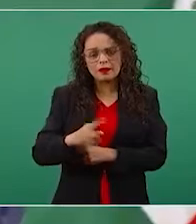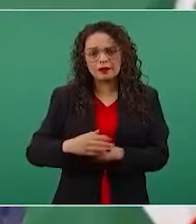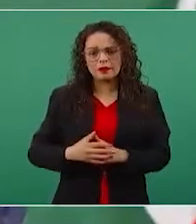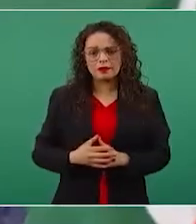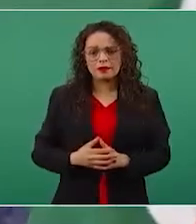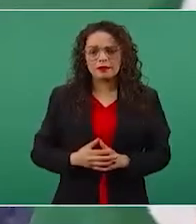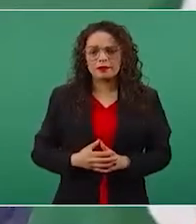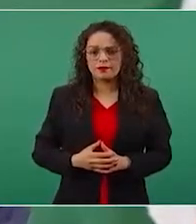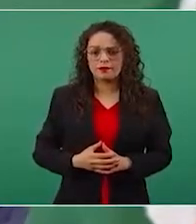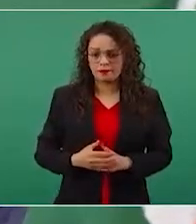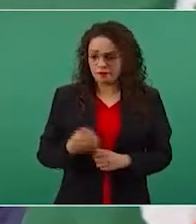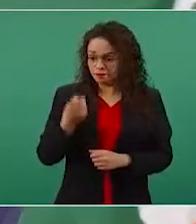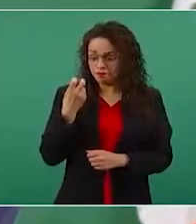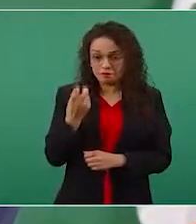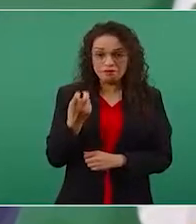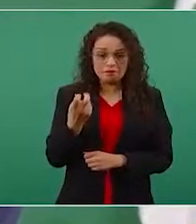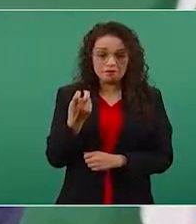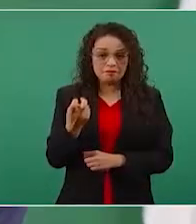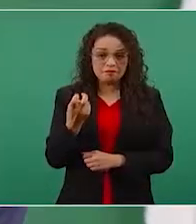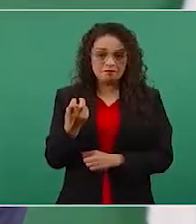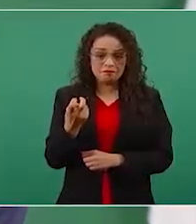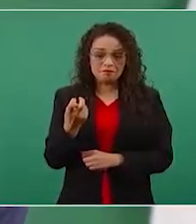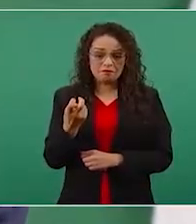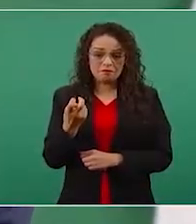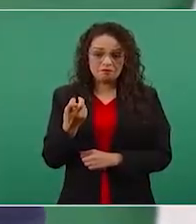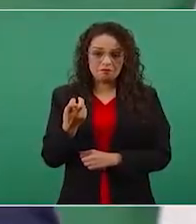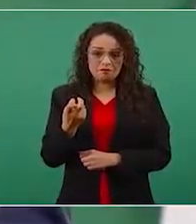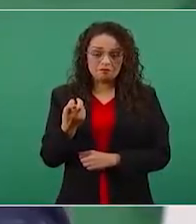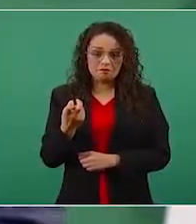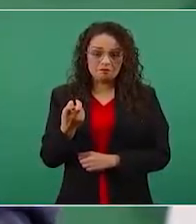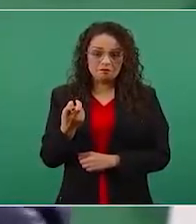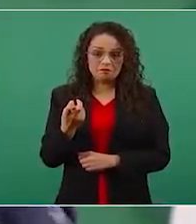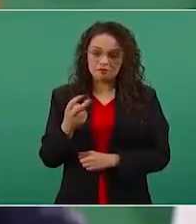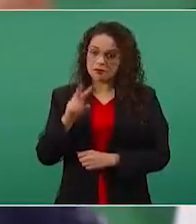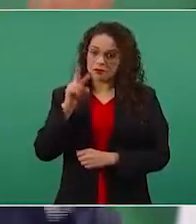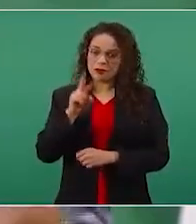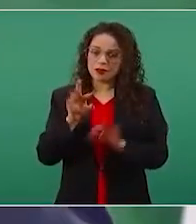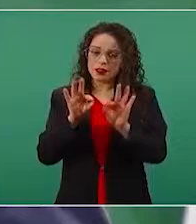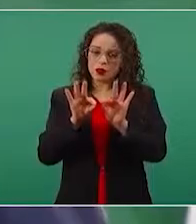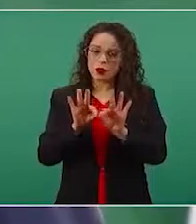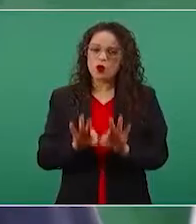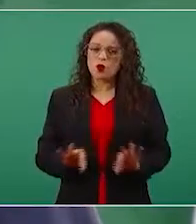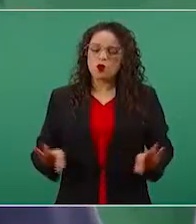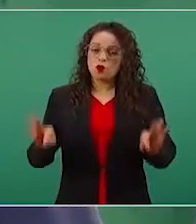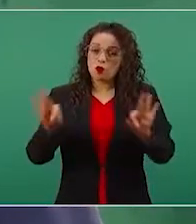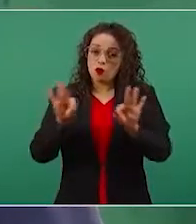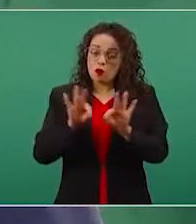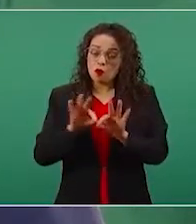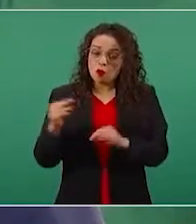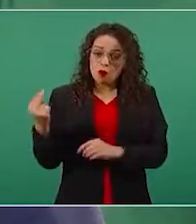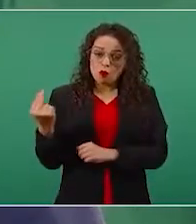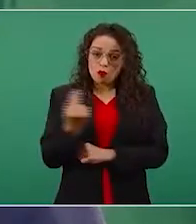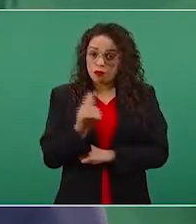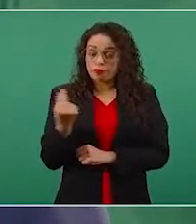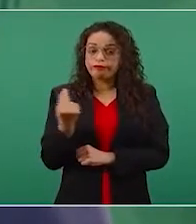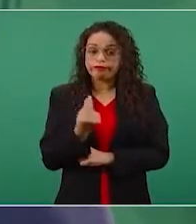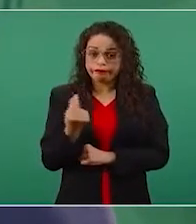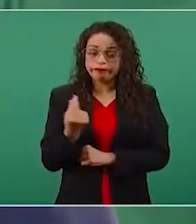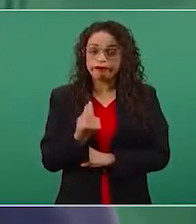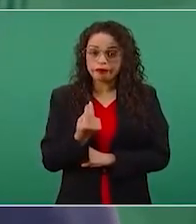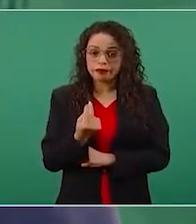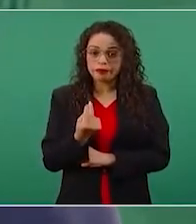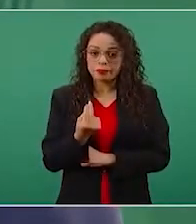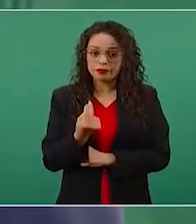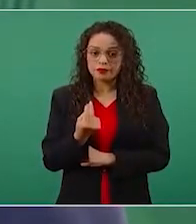Eso es fundamental. hay países pequeños